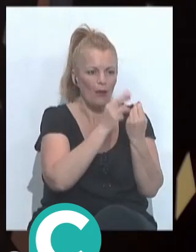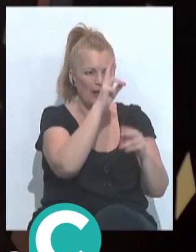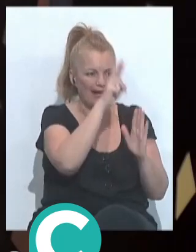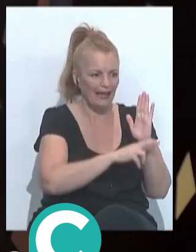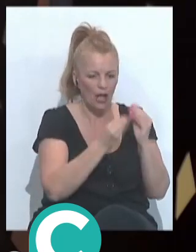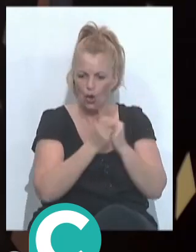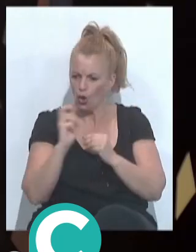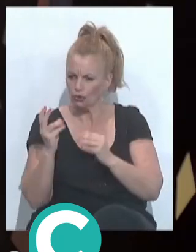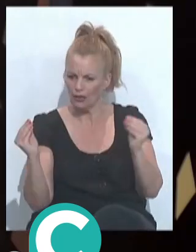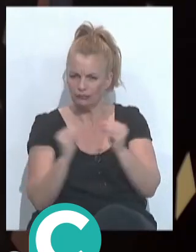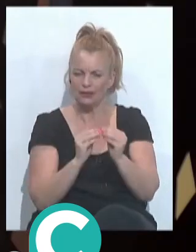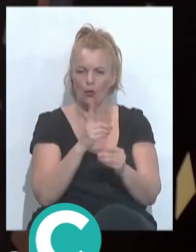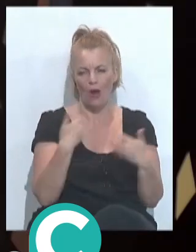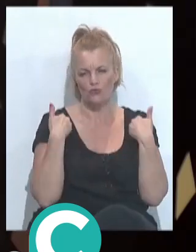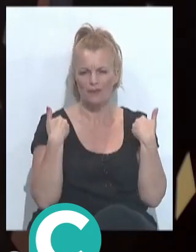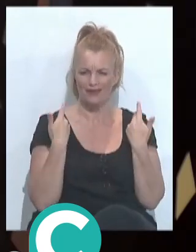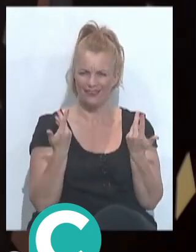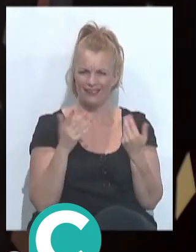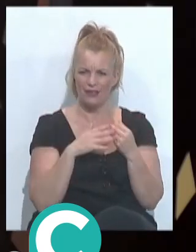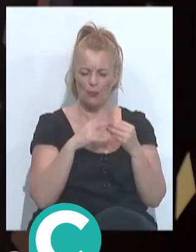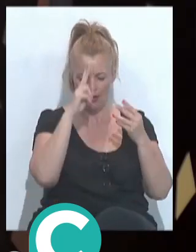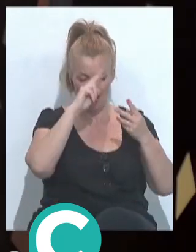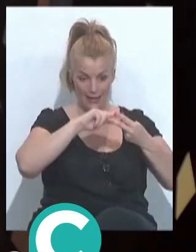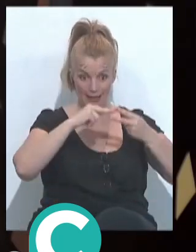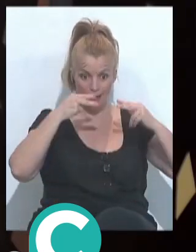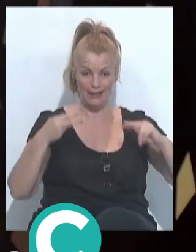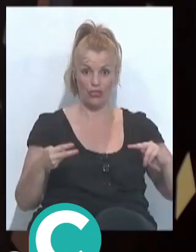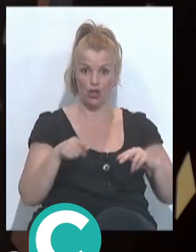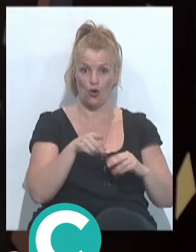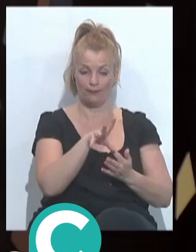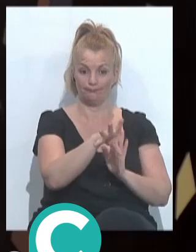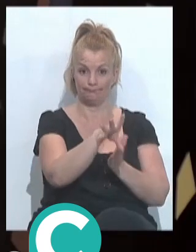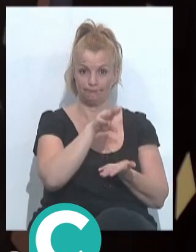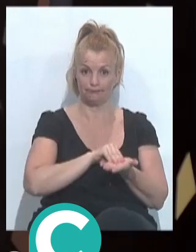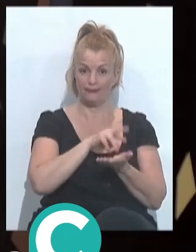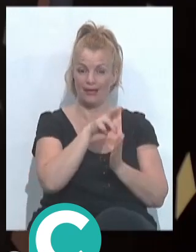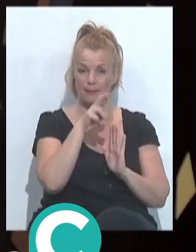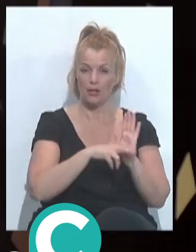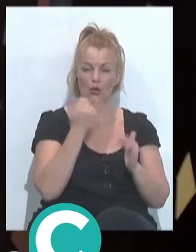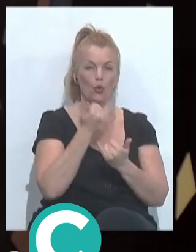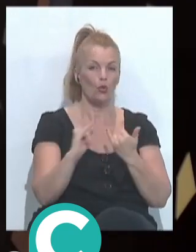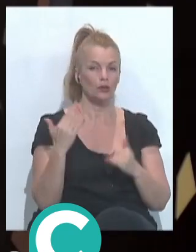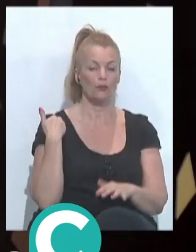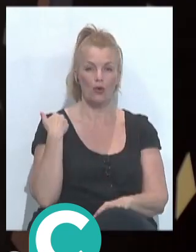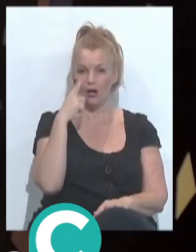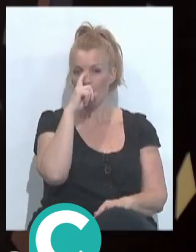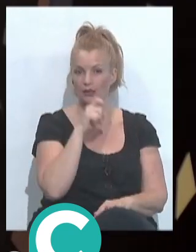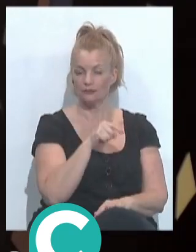suplicio en ese sentido muchas veces de la interpretación. A mí me pasó, me acuerdo que creo que fue en el último año